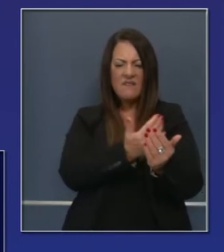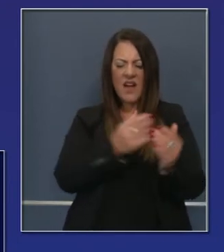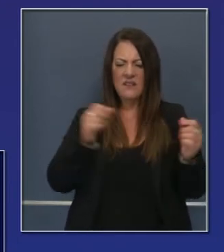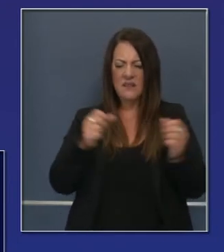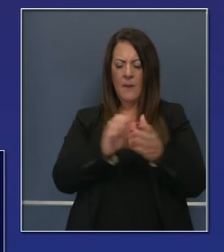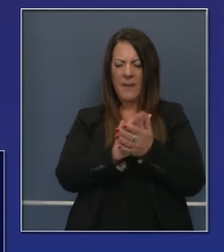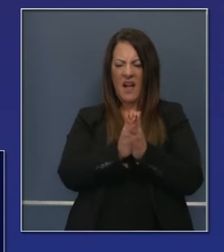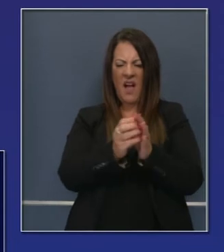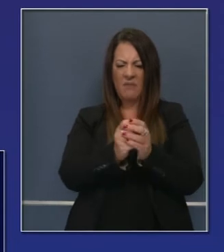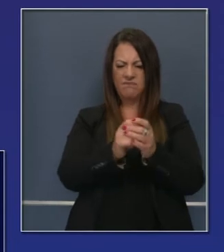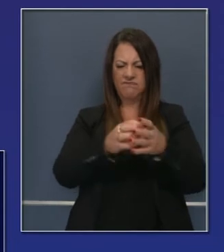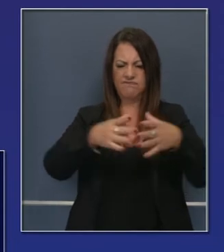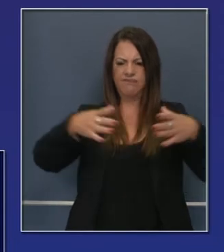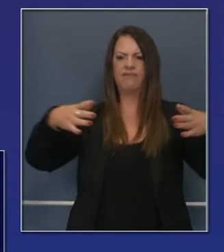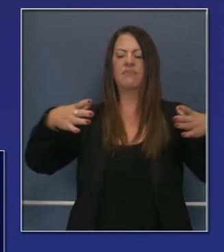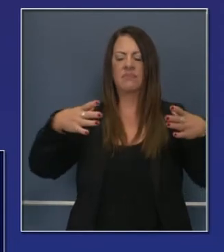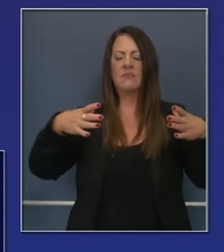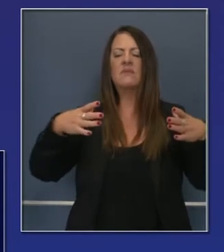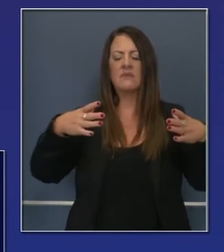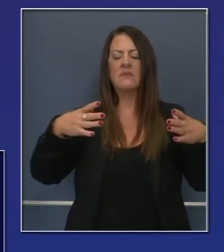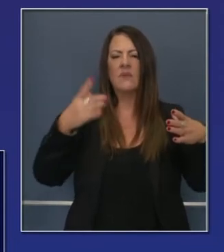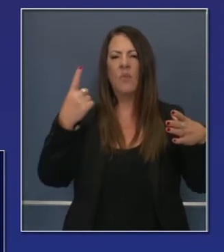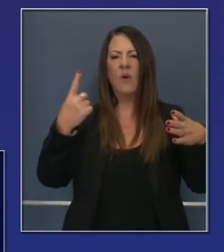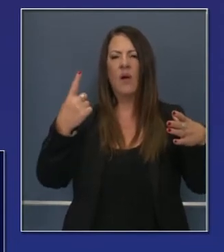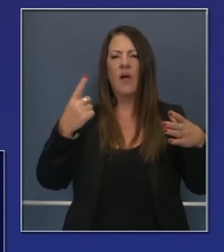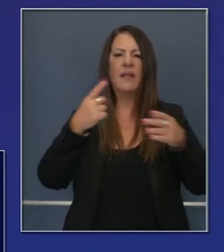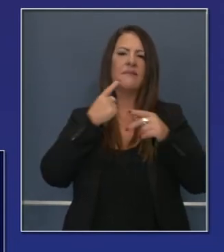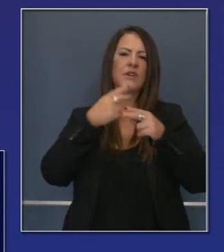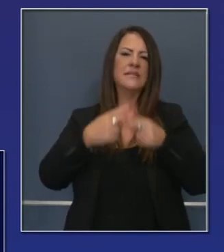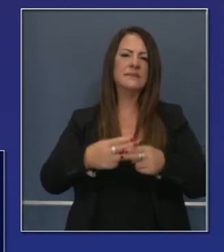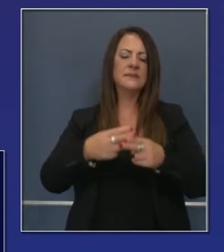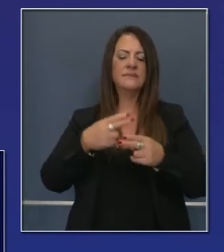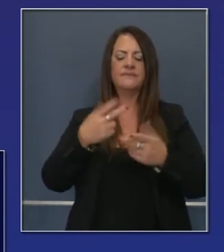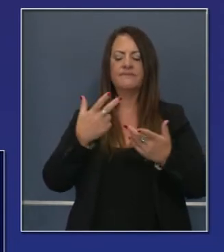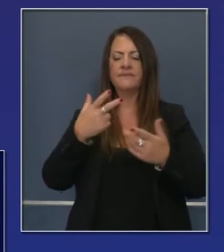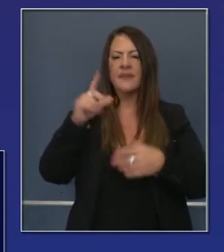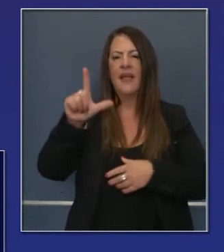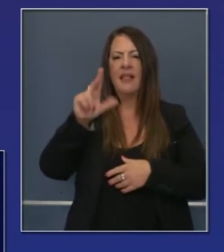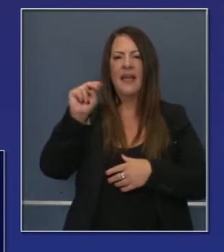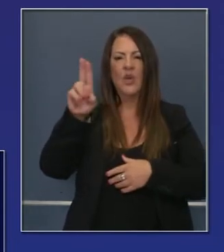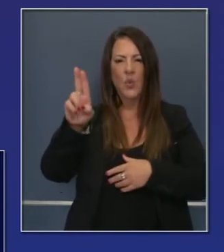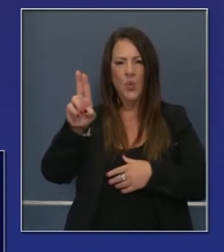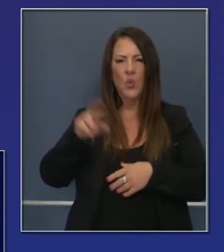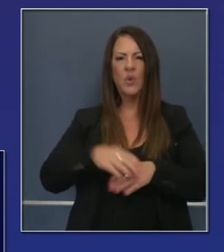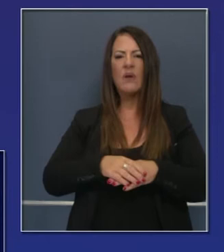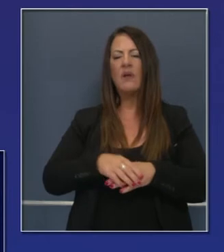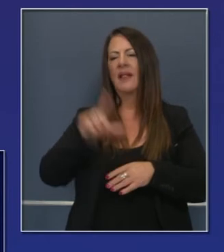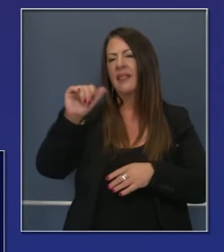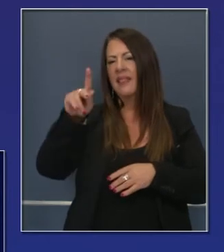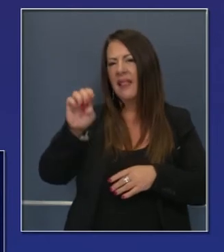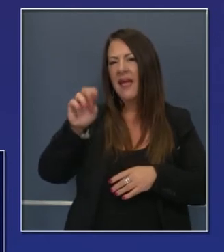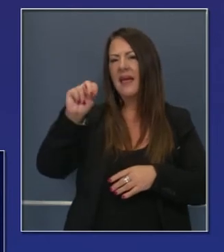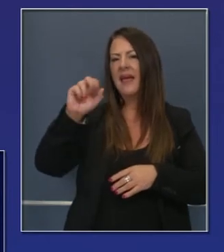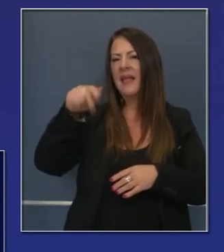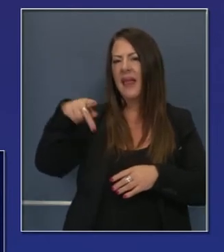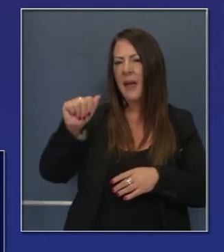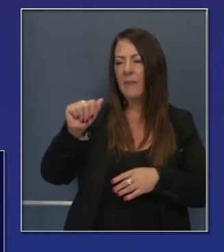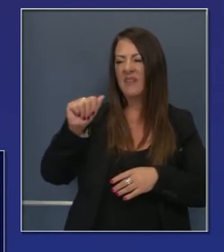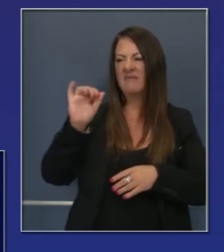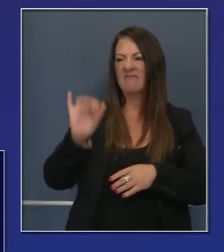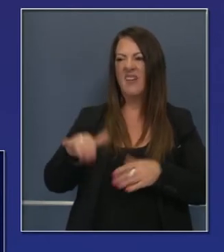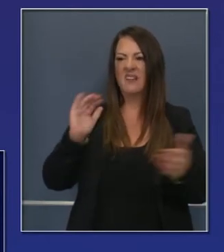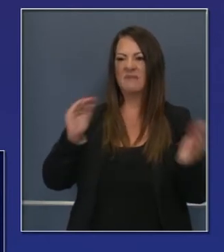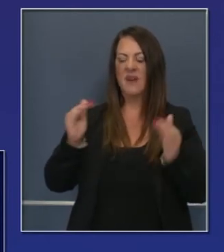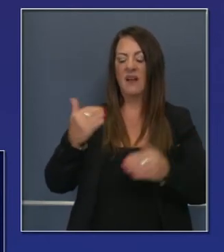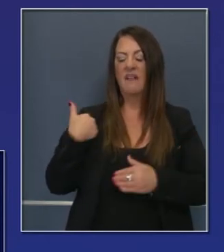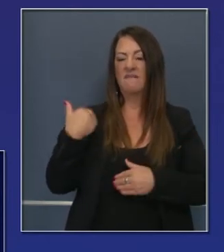juntaron y se combinaron en un incendio más grande. Por ejemplo, el complejo LNU, que es el de Napa en el estado de